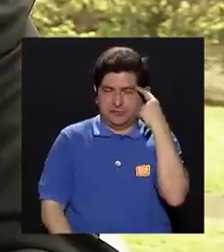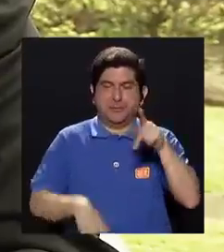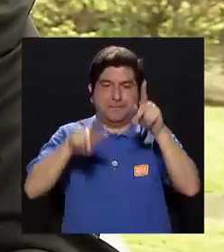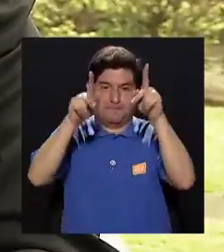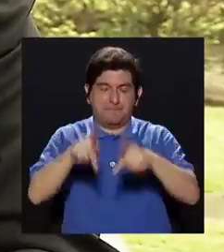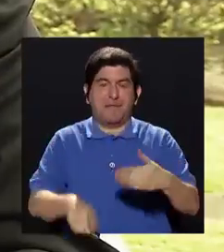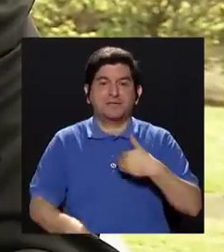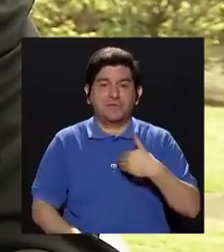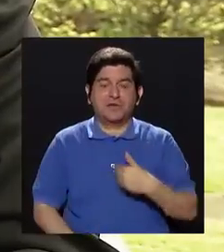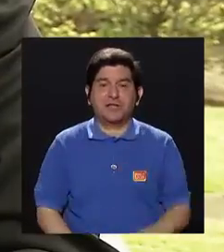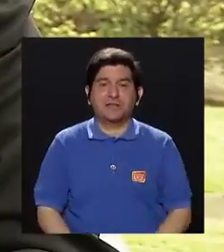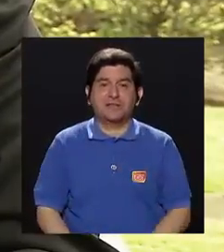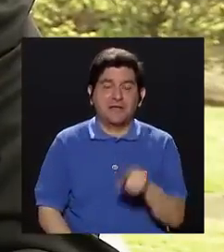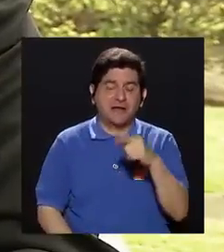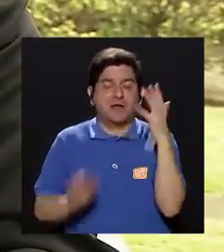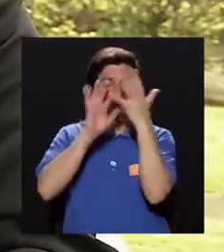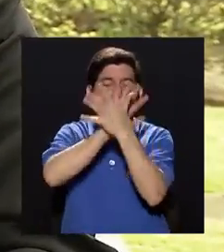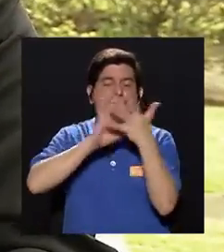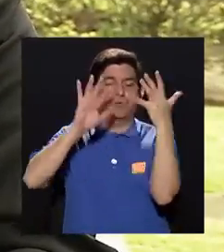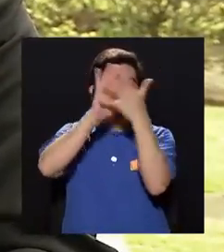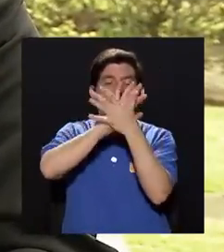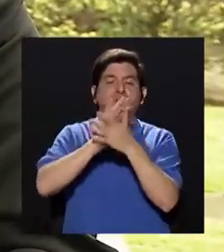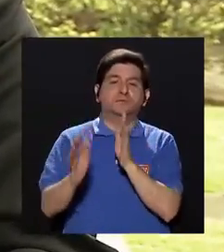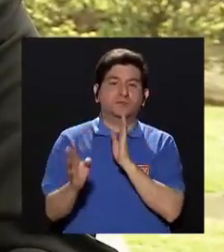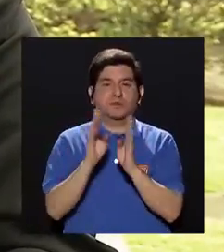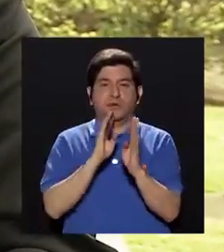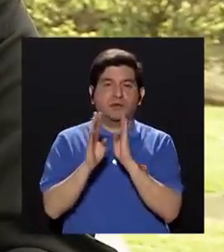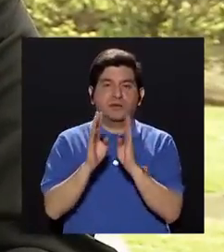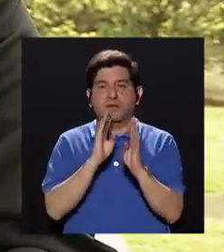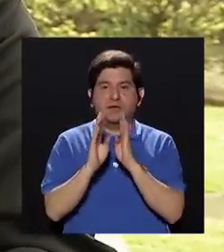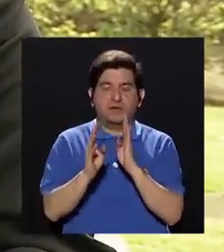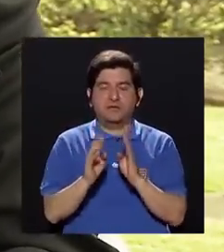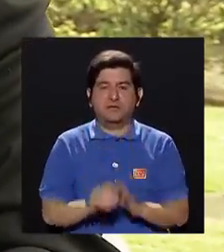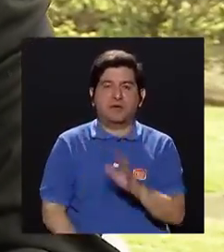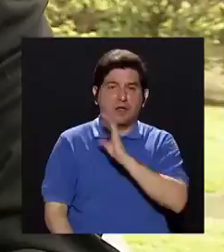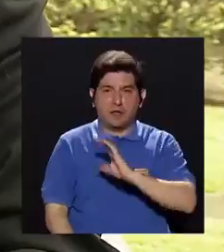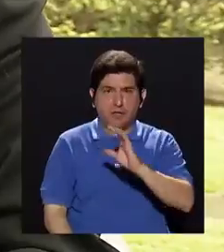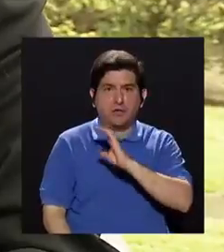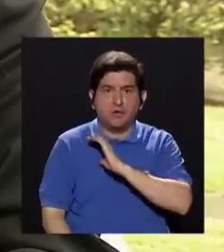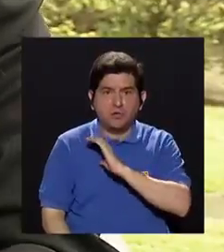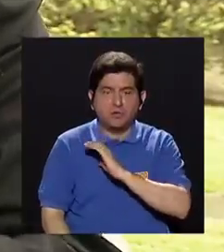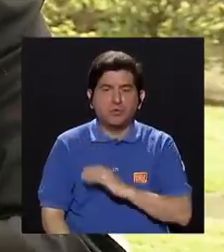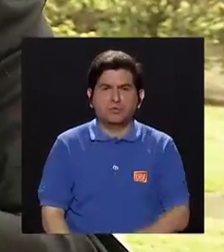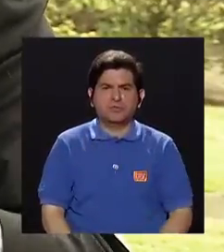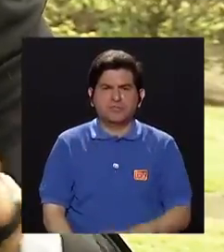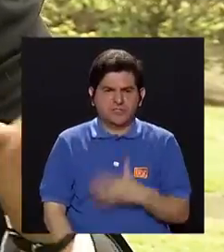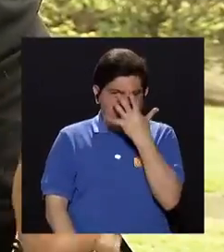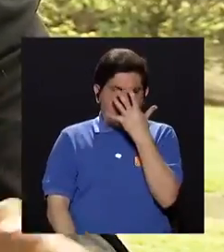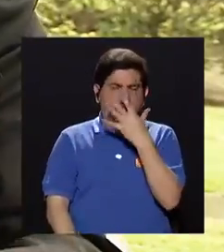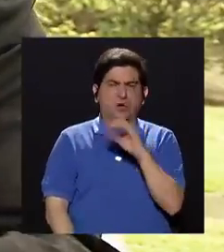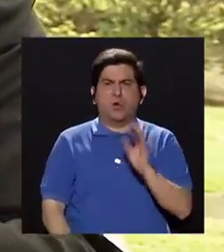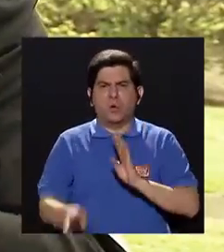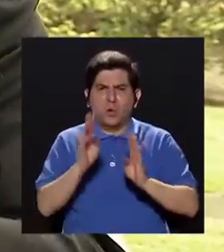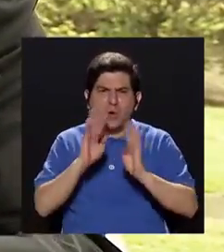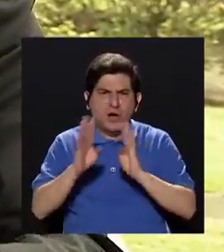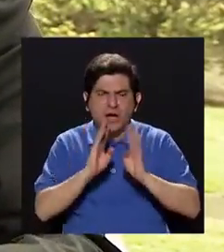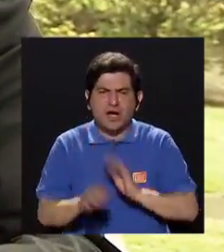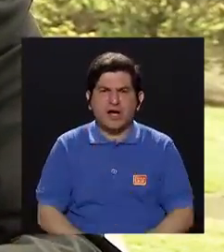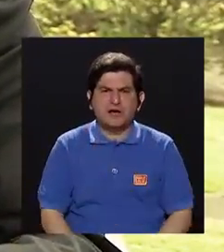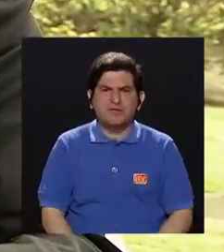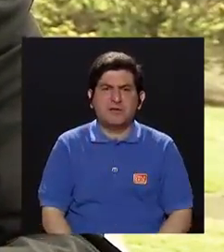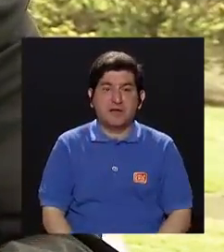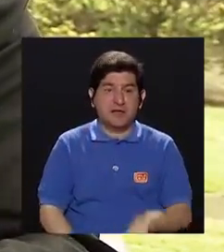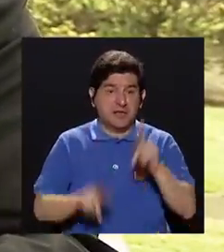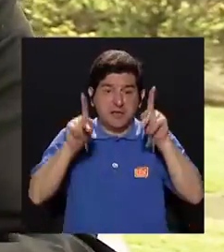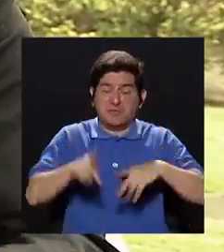paciente tiene síndromes confusionales y empieza a hablar, ¿verdad? Y hasta conductualmente a veces se ponen agresivos o empiezan a hablar que nadie los